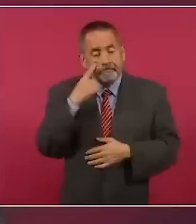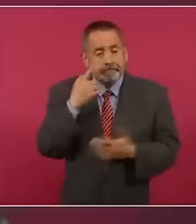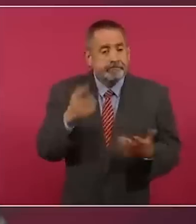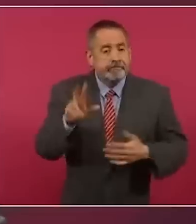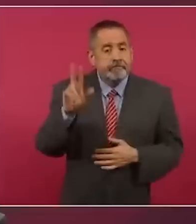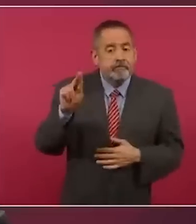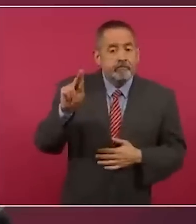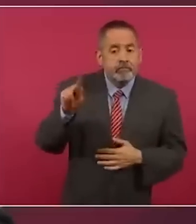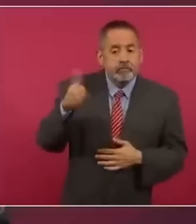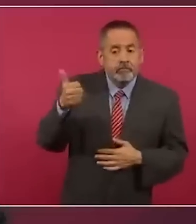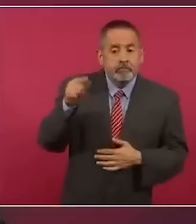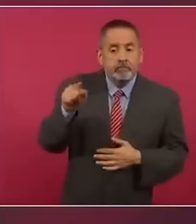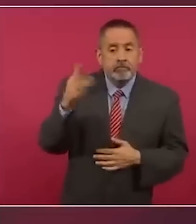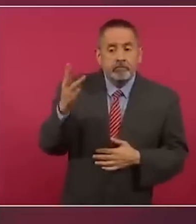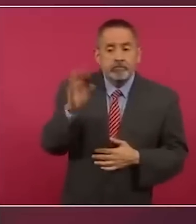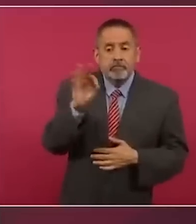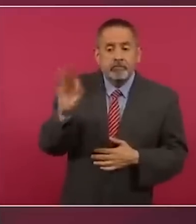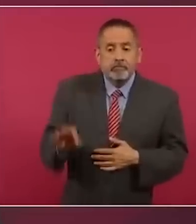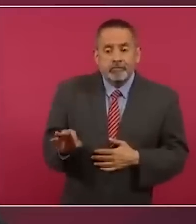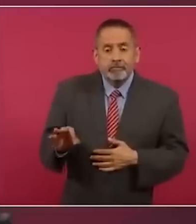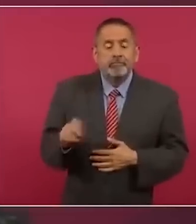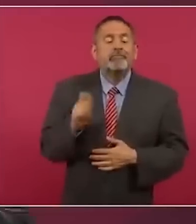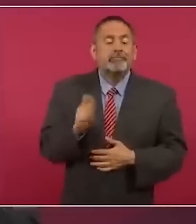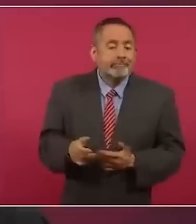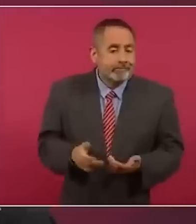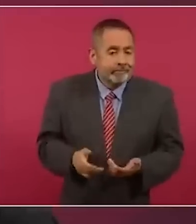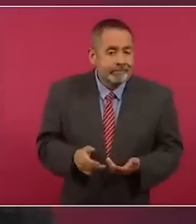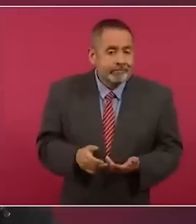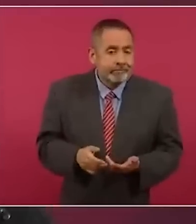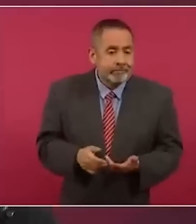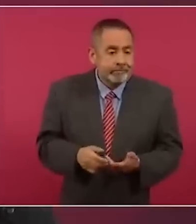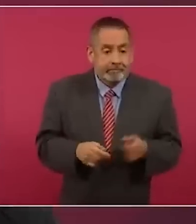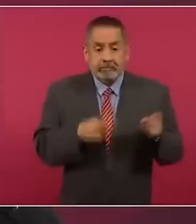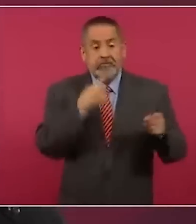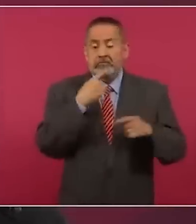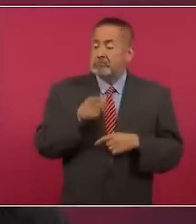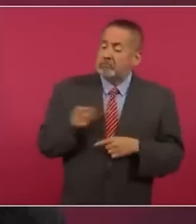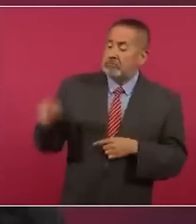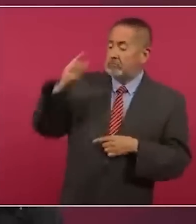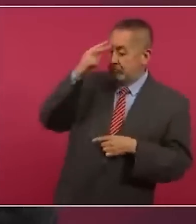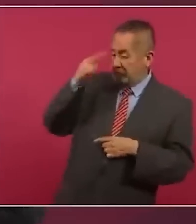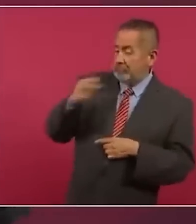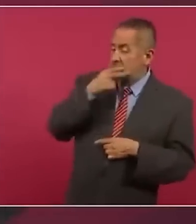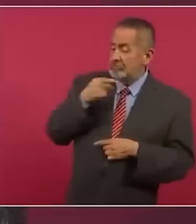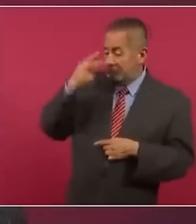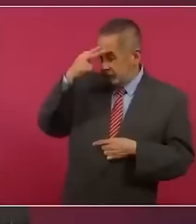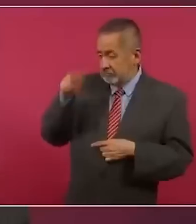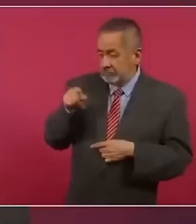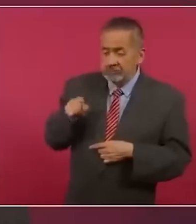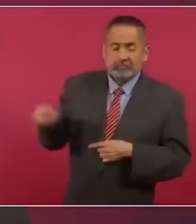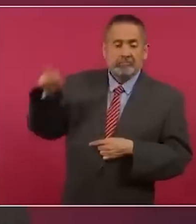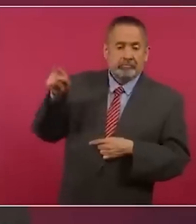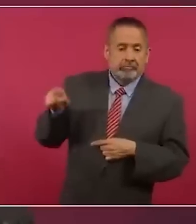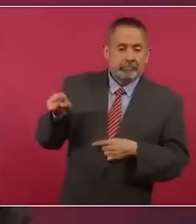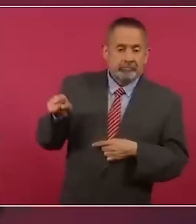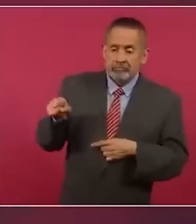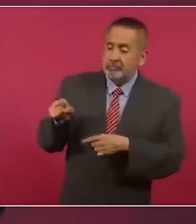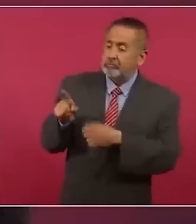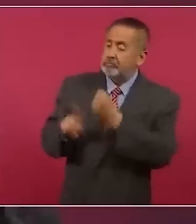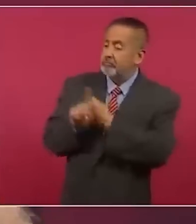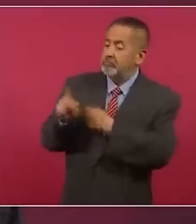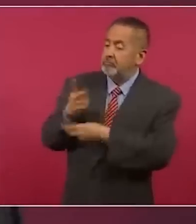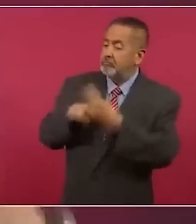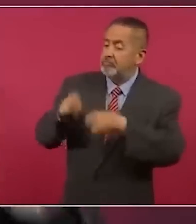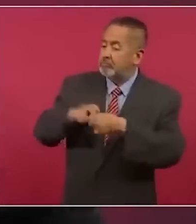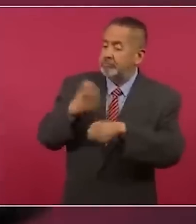86.3 por ciento. Por lo tanto, lo que él señala de que mexicanas y mexicanos son los que provocan el problema,